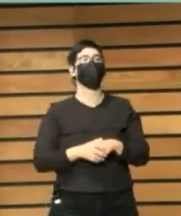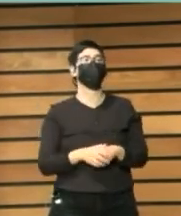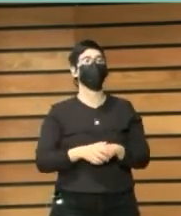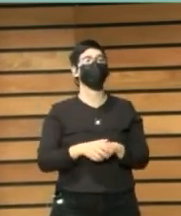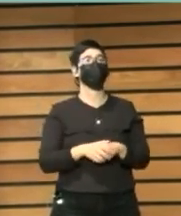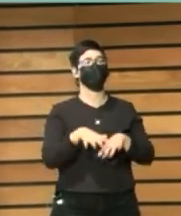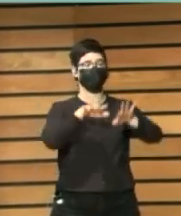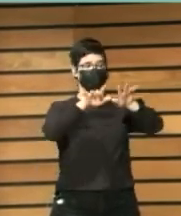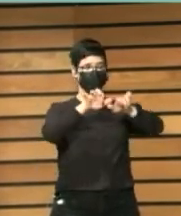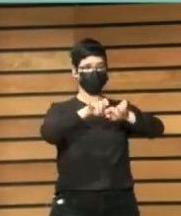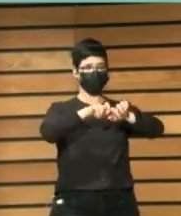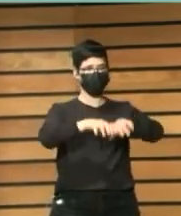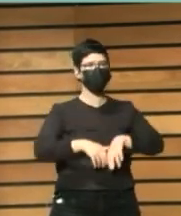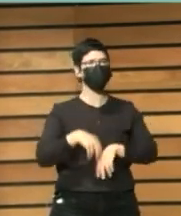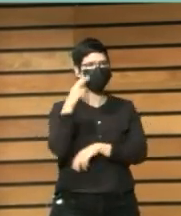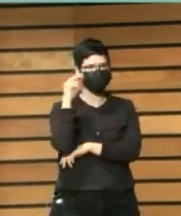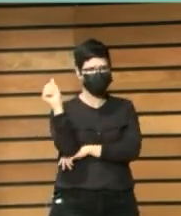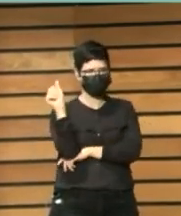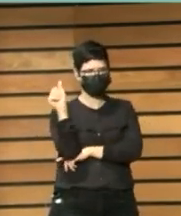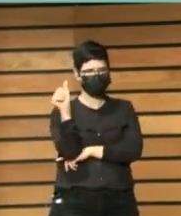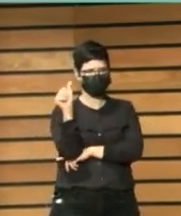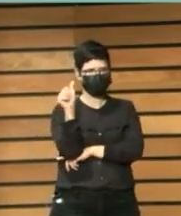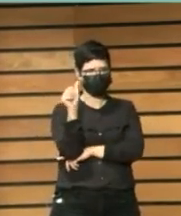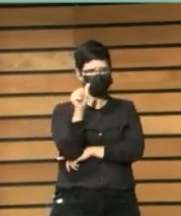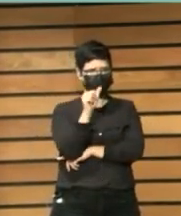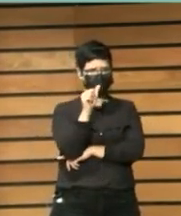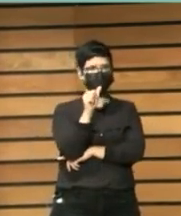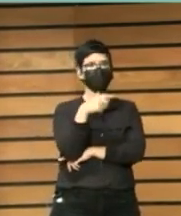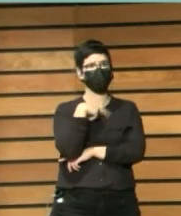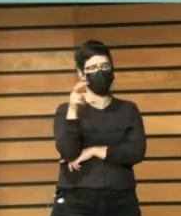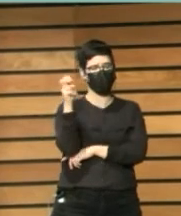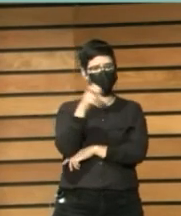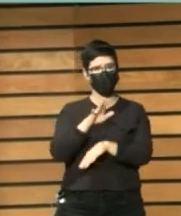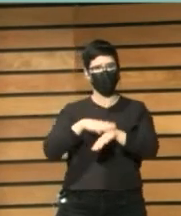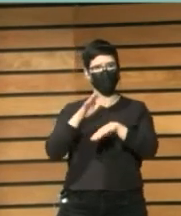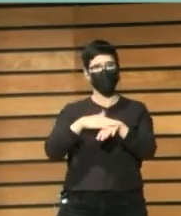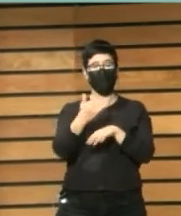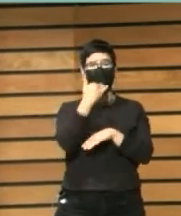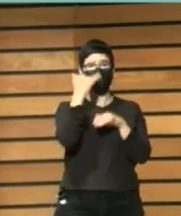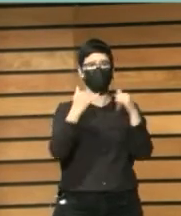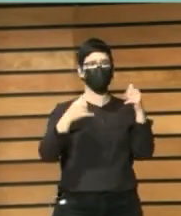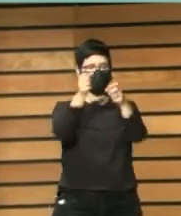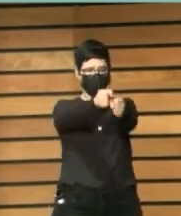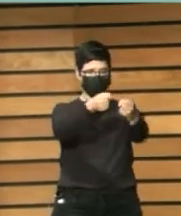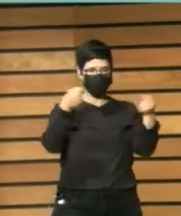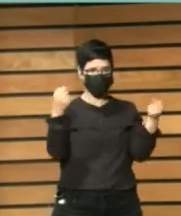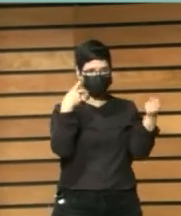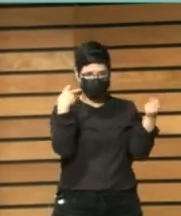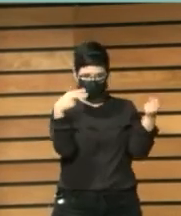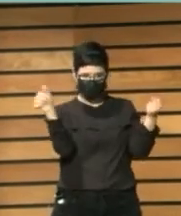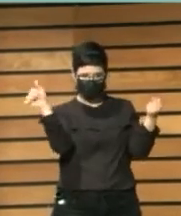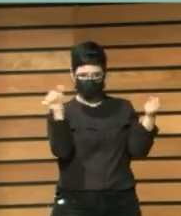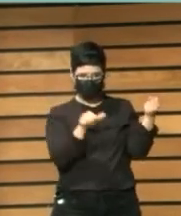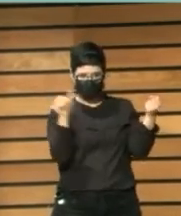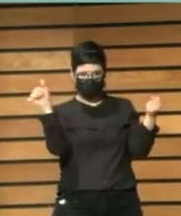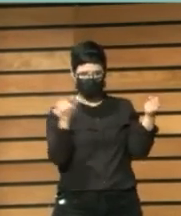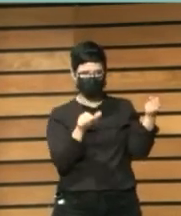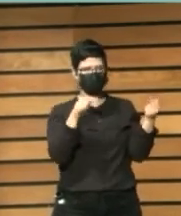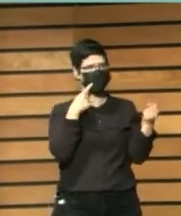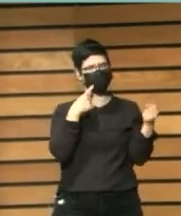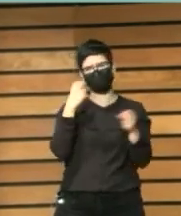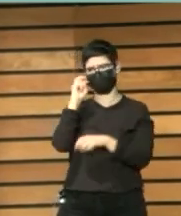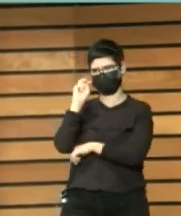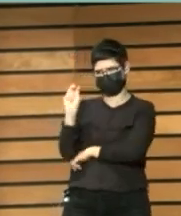ella iba A la biblioteca Para ver su correo Y era su única razón Pero la seguimos observando Y al cabo de un rato